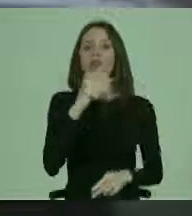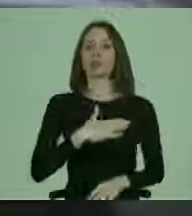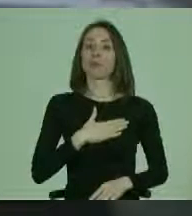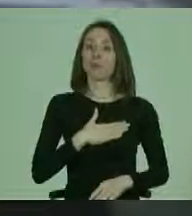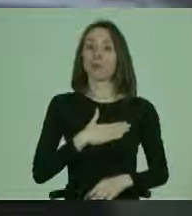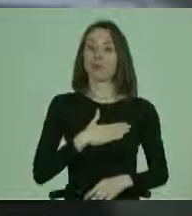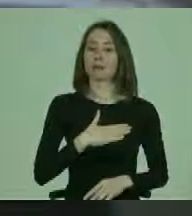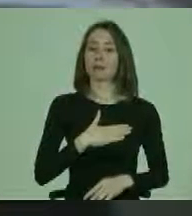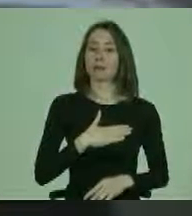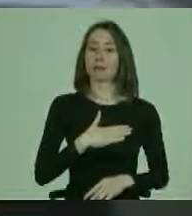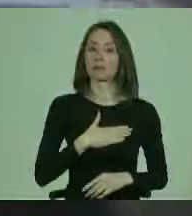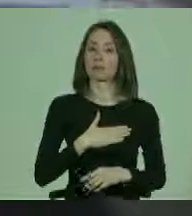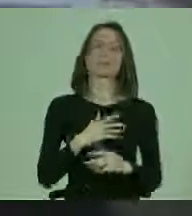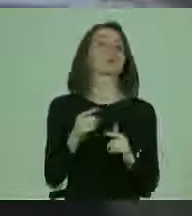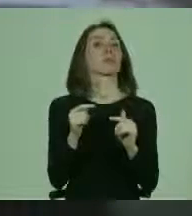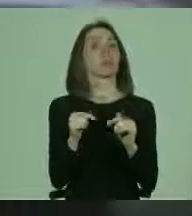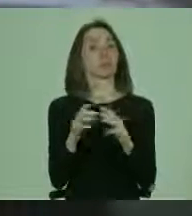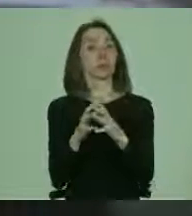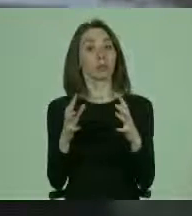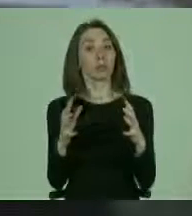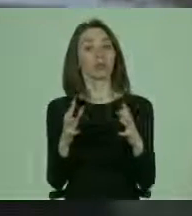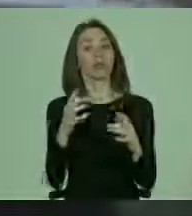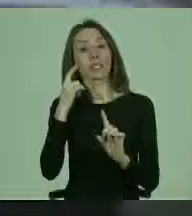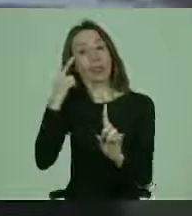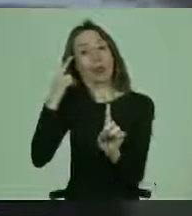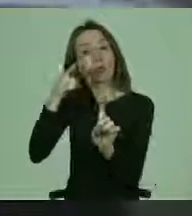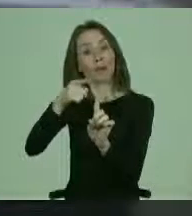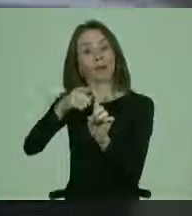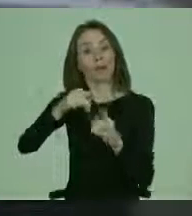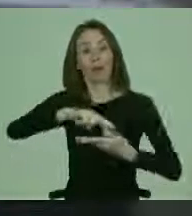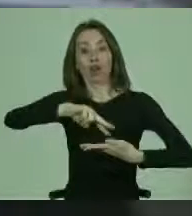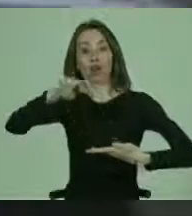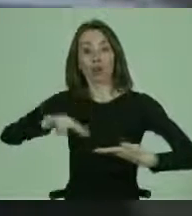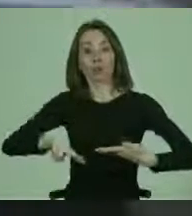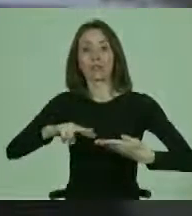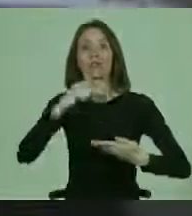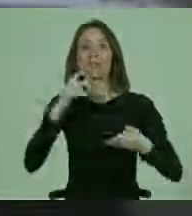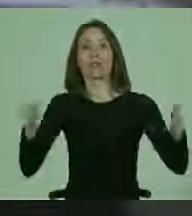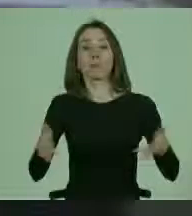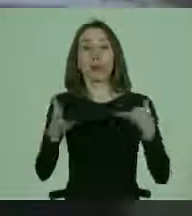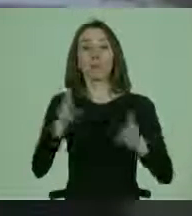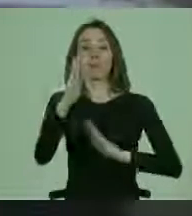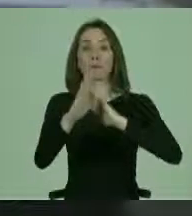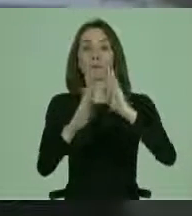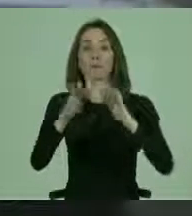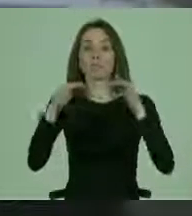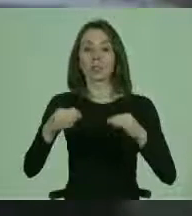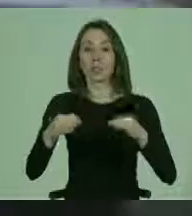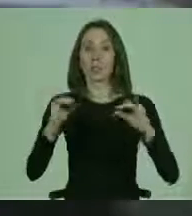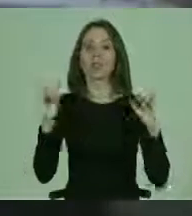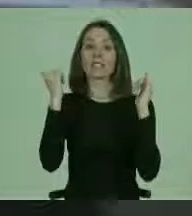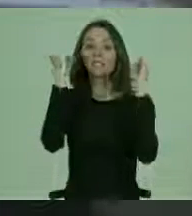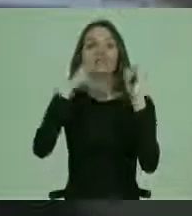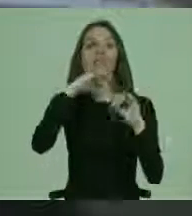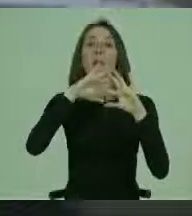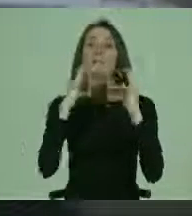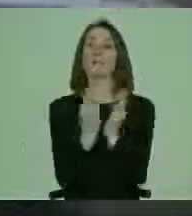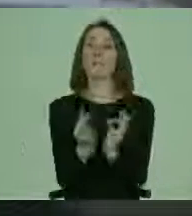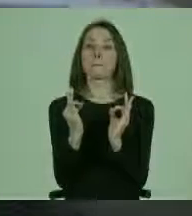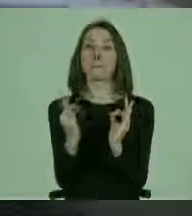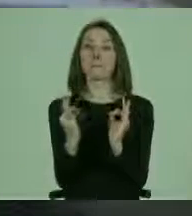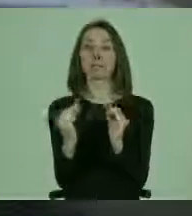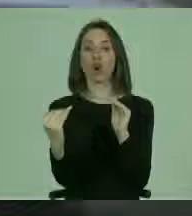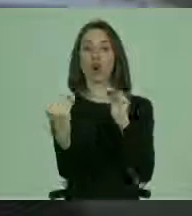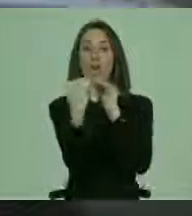Y esto ha sido tanto que el propósito de la Convención nos habla de promover, proteger y asegurar el goce pleno y en condiciones